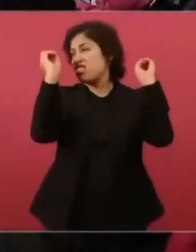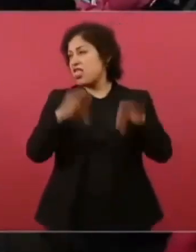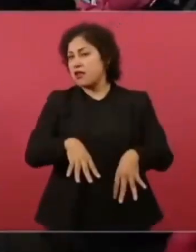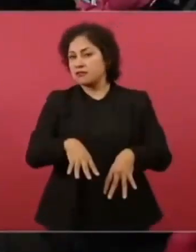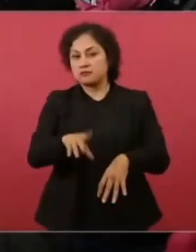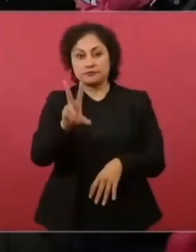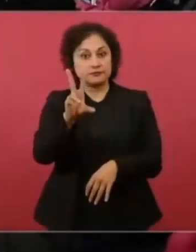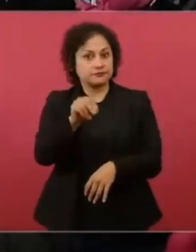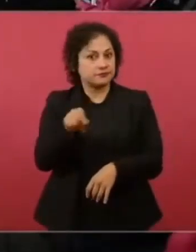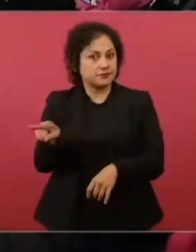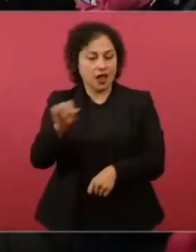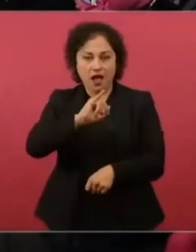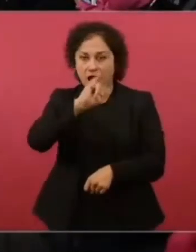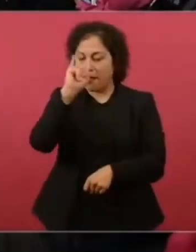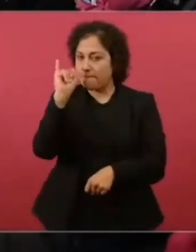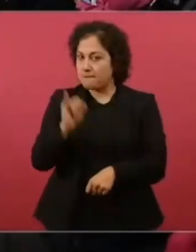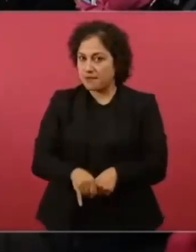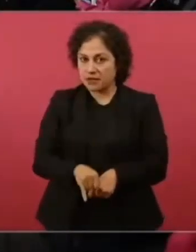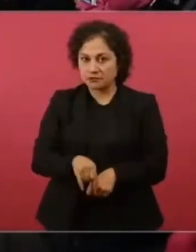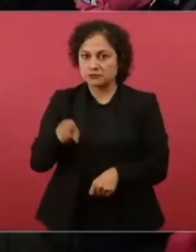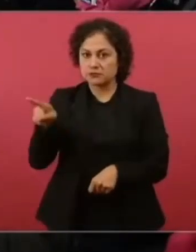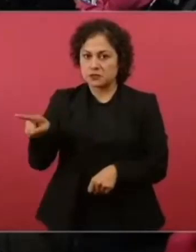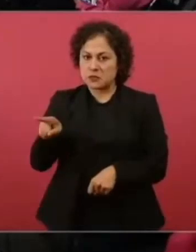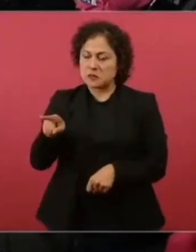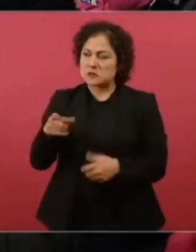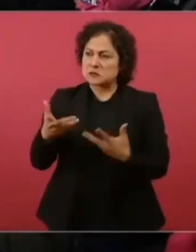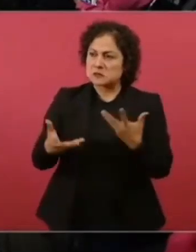causa que defendía